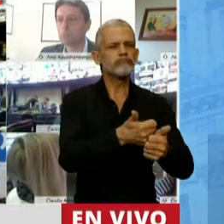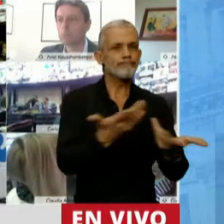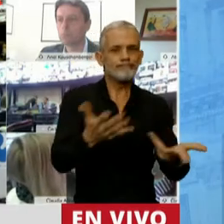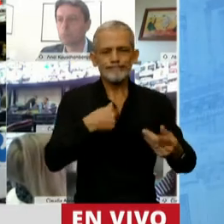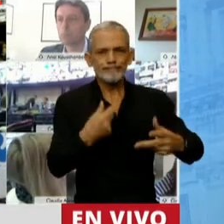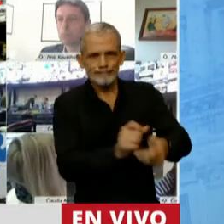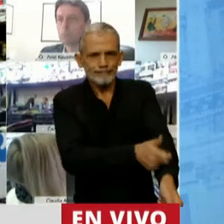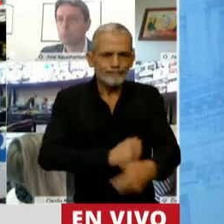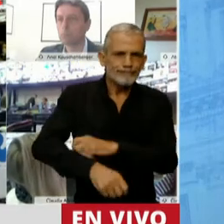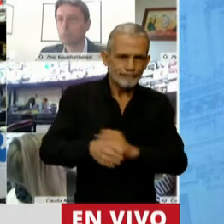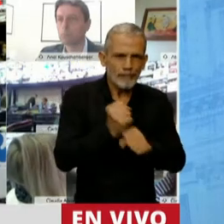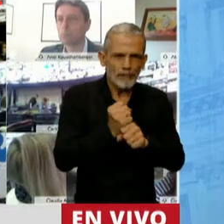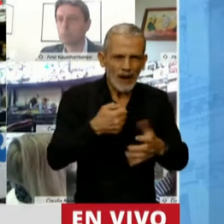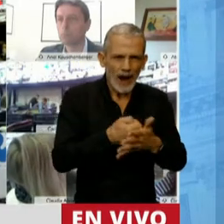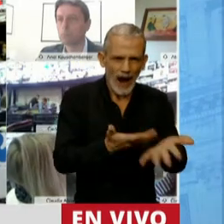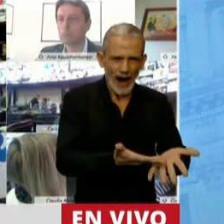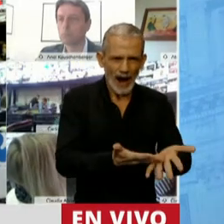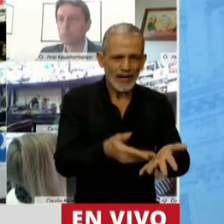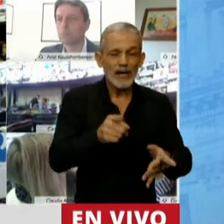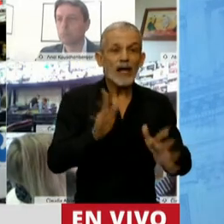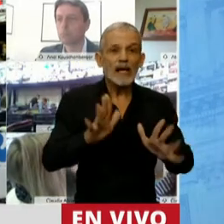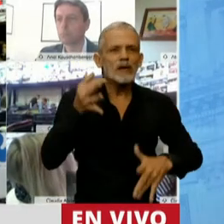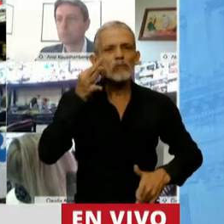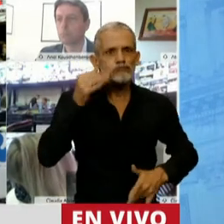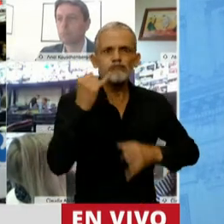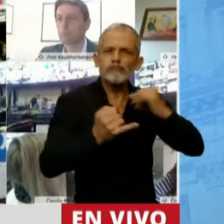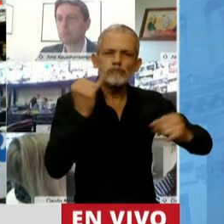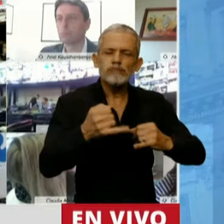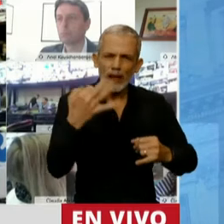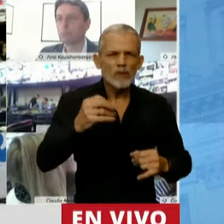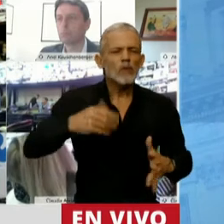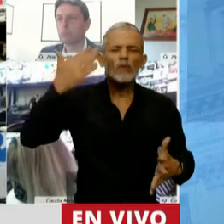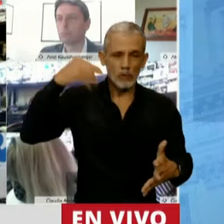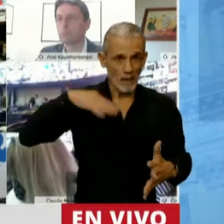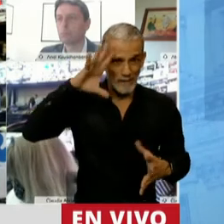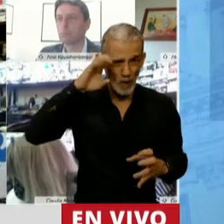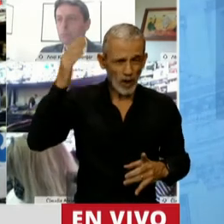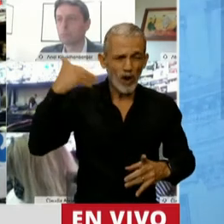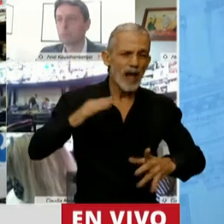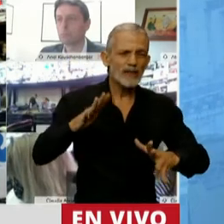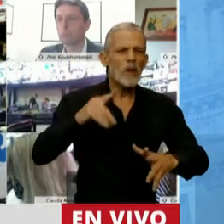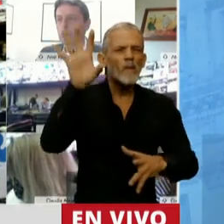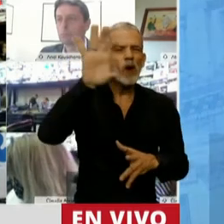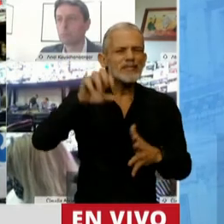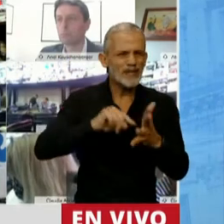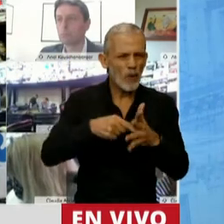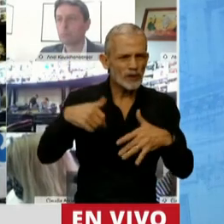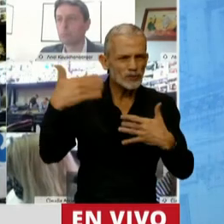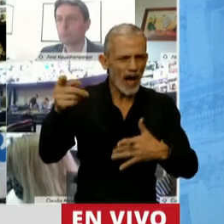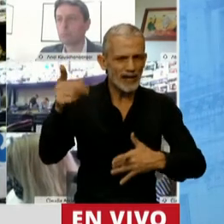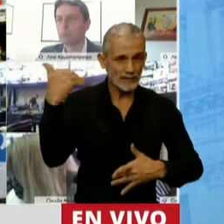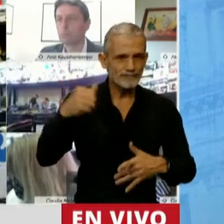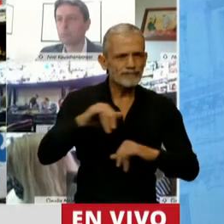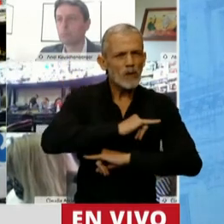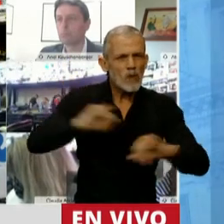herramientas. Eran épocas de dar testimonio, no me olvido más, allá por la provincia de Buenos Aires cuando hicimos